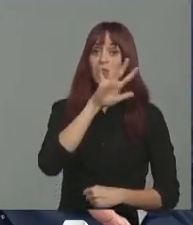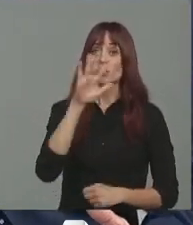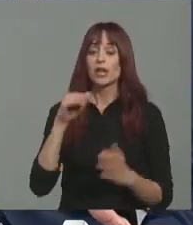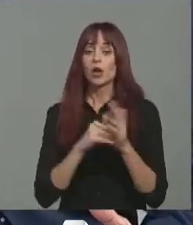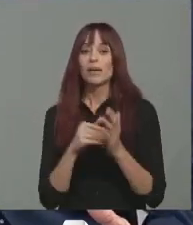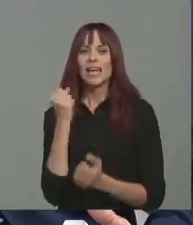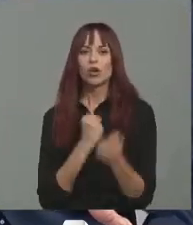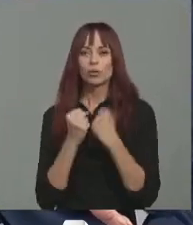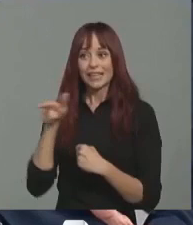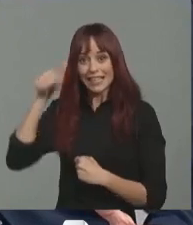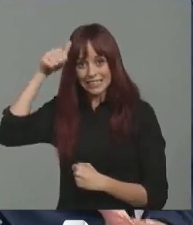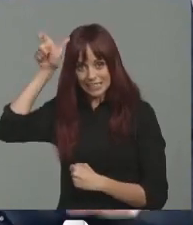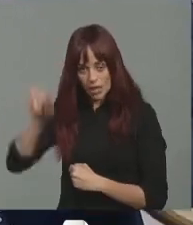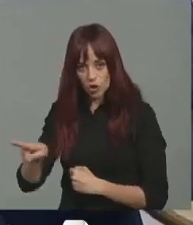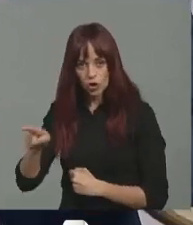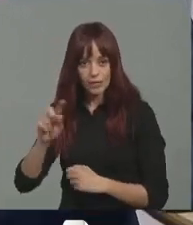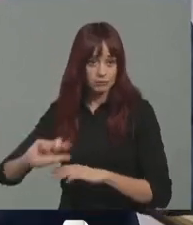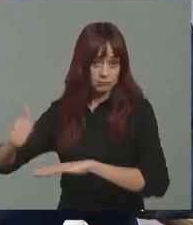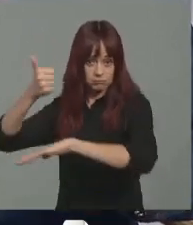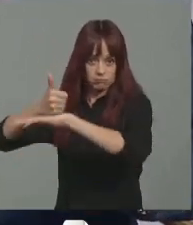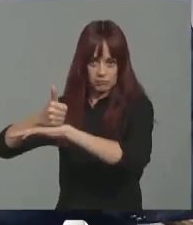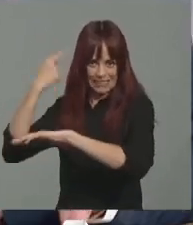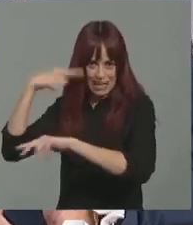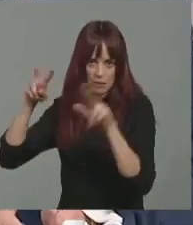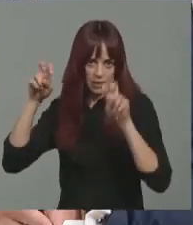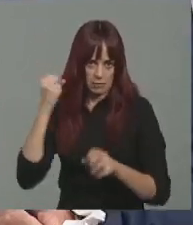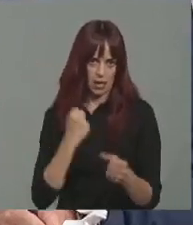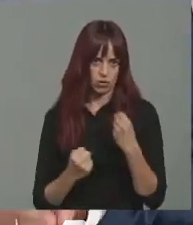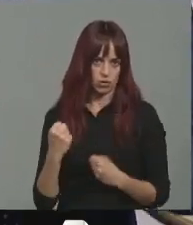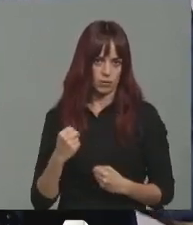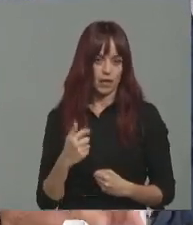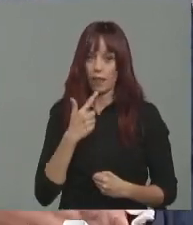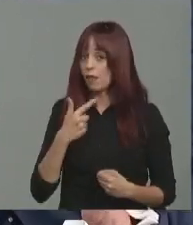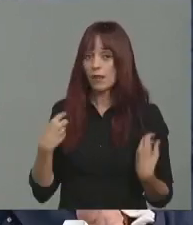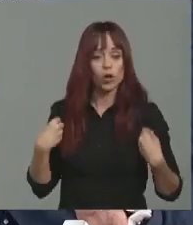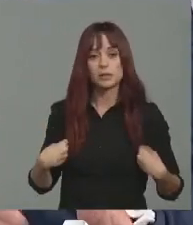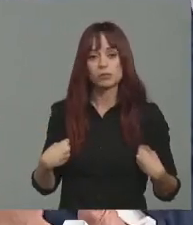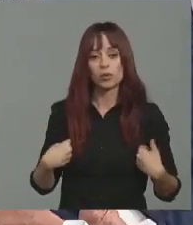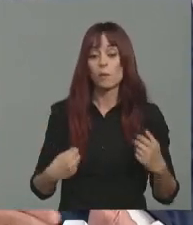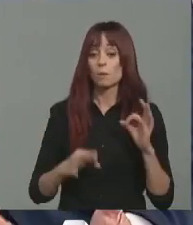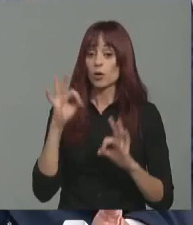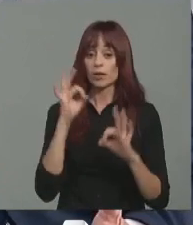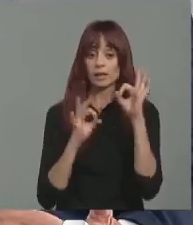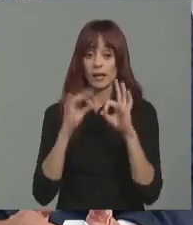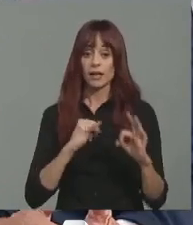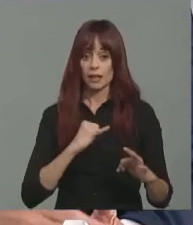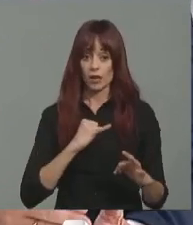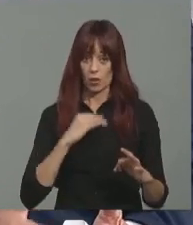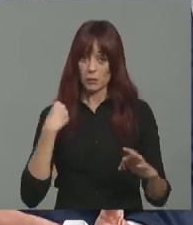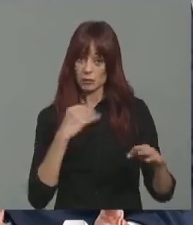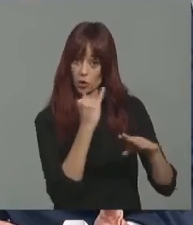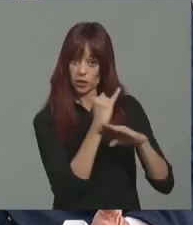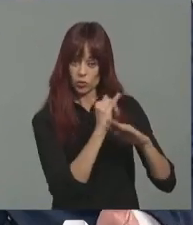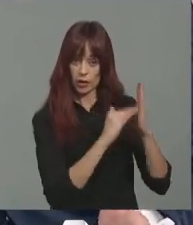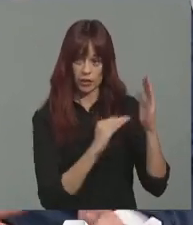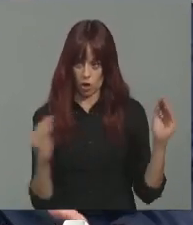Este señor es el presidente de todos los economistas de España. Algo de economía sabrá. Y decía exactamente lo mismo. El mismo porcentaje aproximado de deuda que ha hecho Libye y